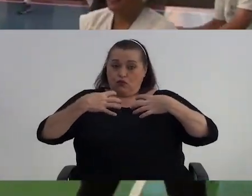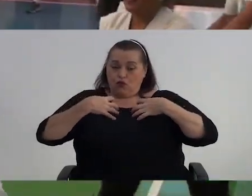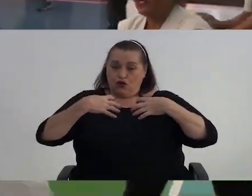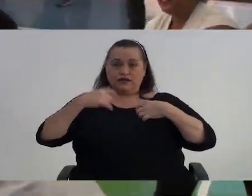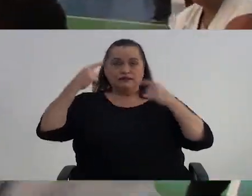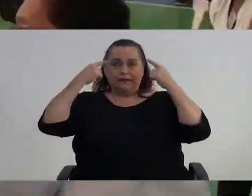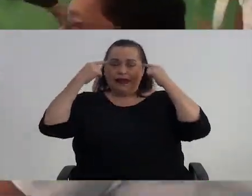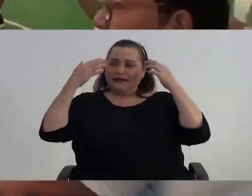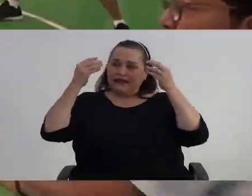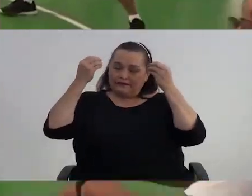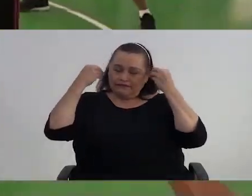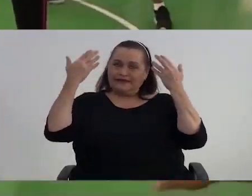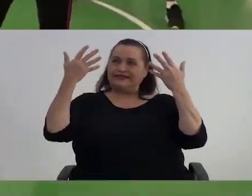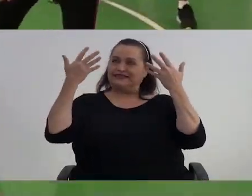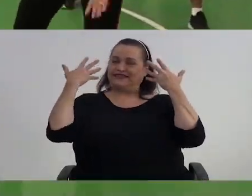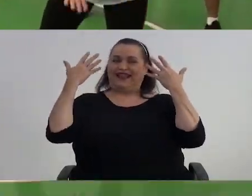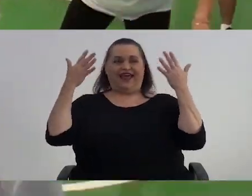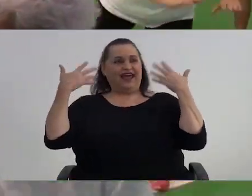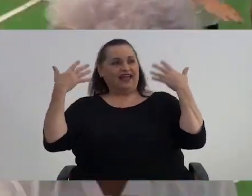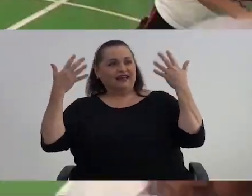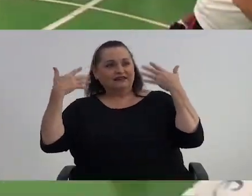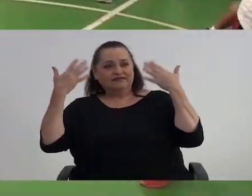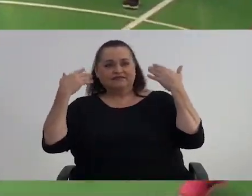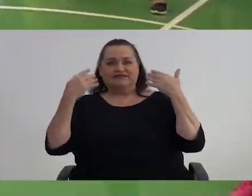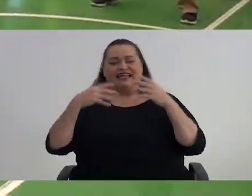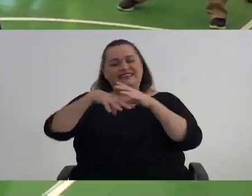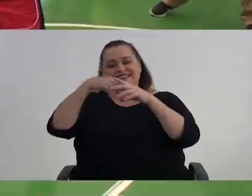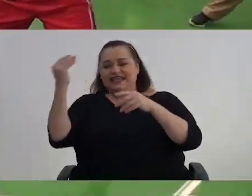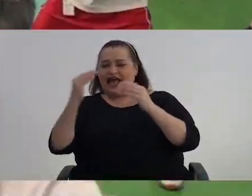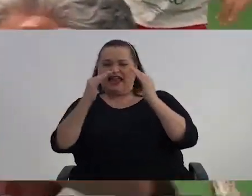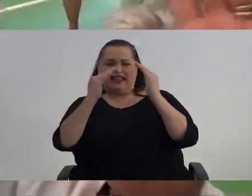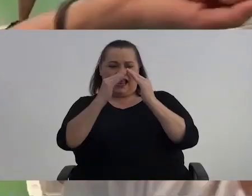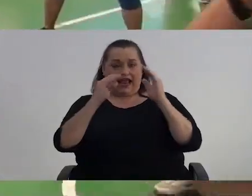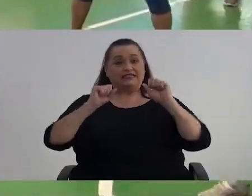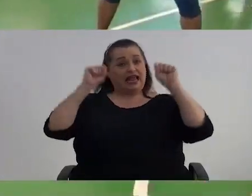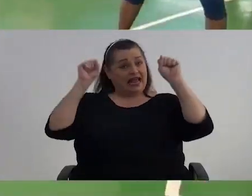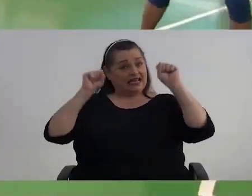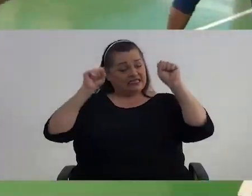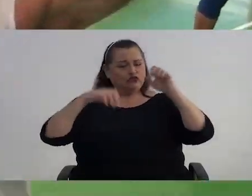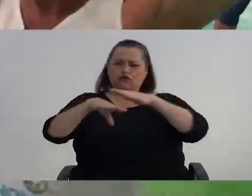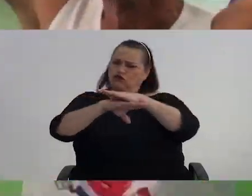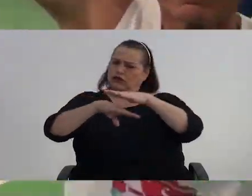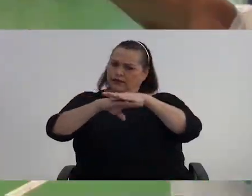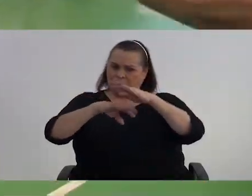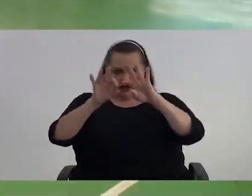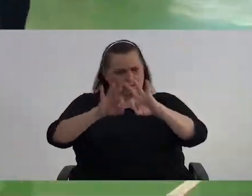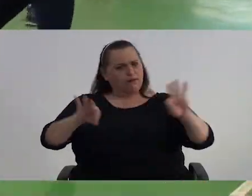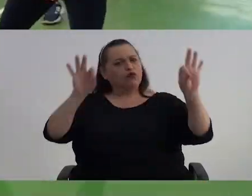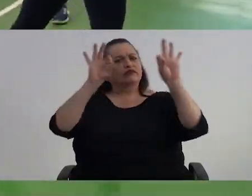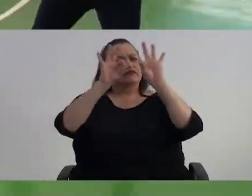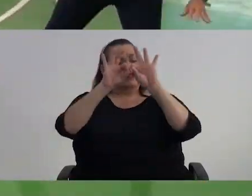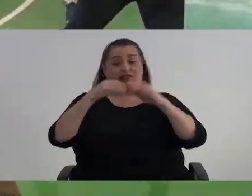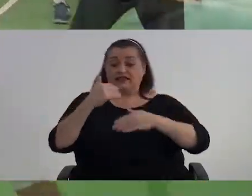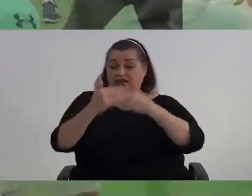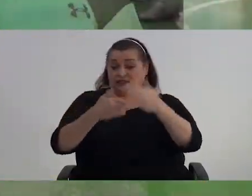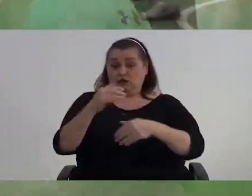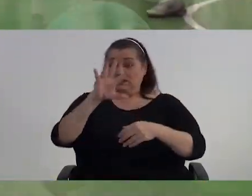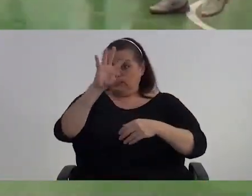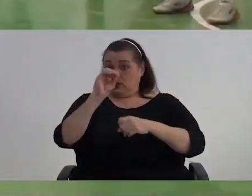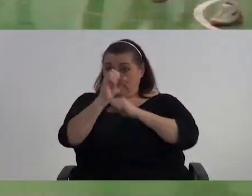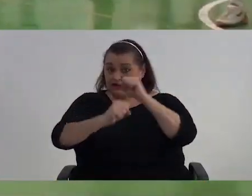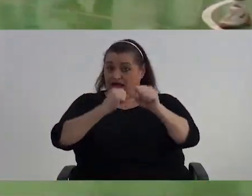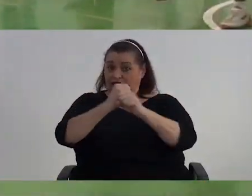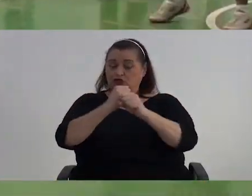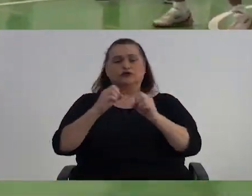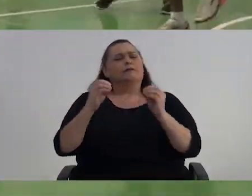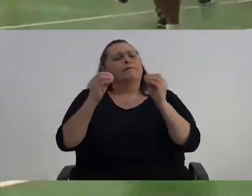se distrae Vemos el paisaje Salimos de las cuatro paredes Donde están El ejercicio es fundamental Y en esta etapa Después de los 50 En